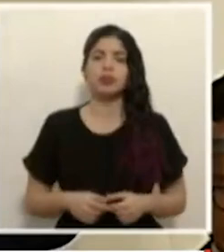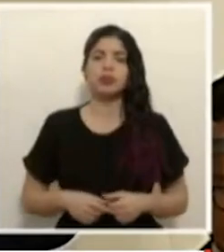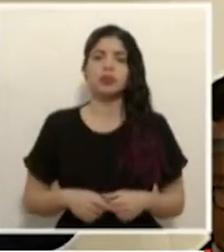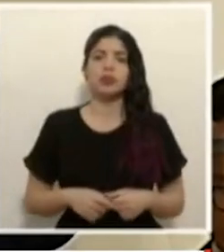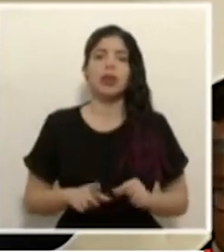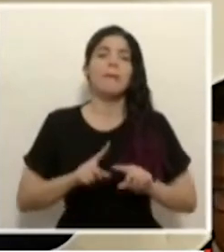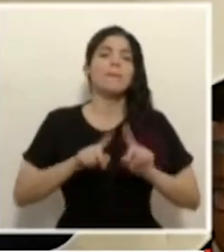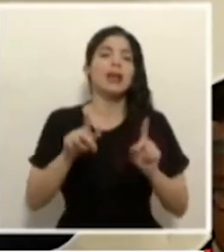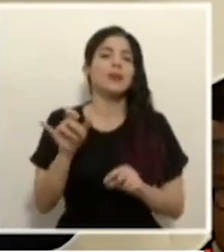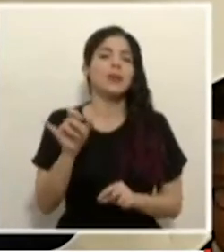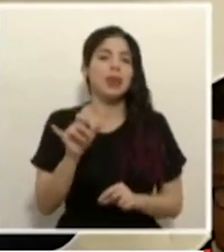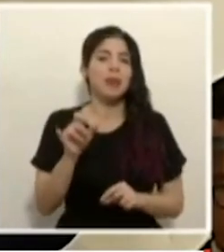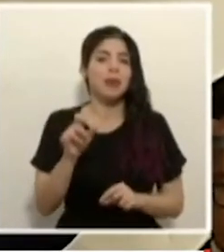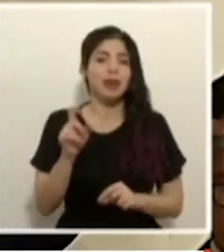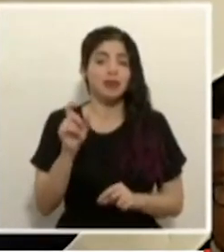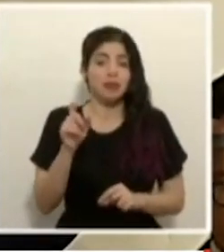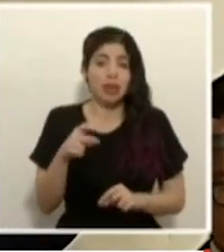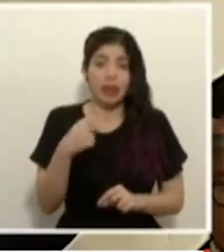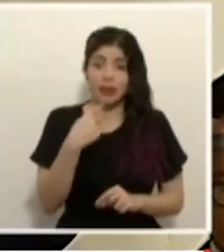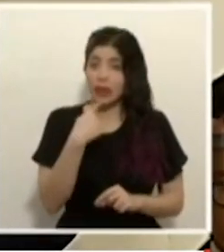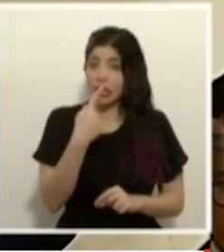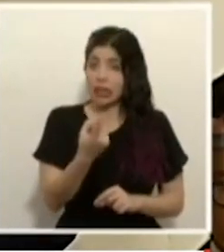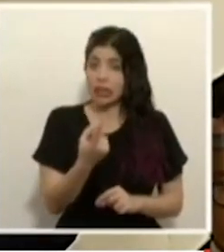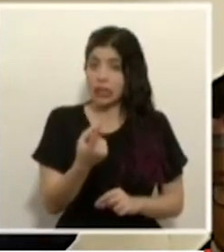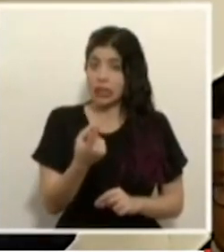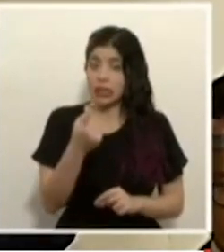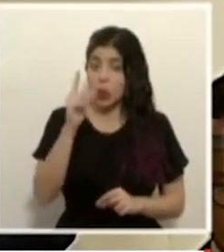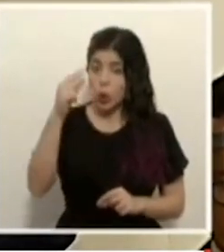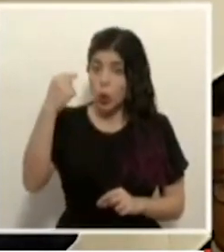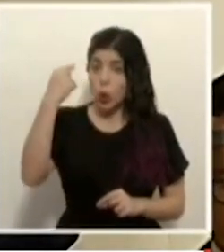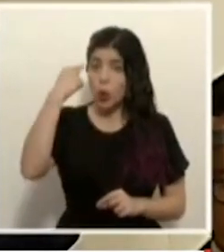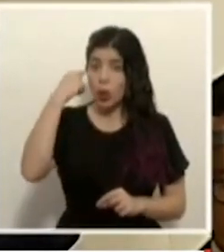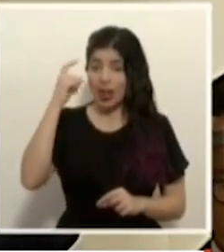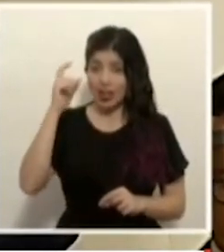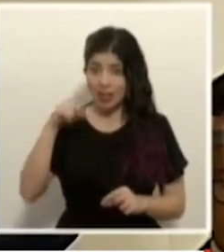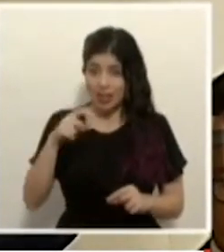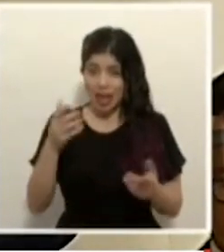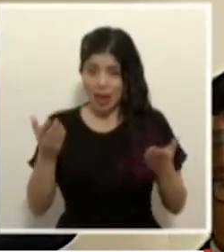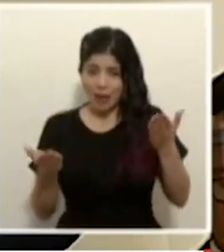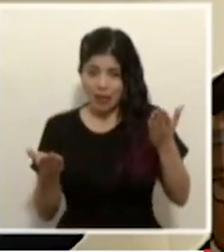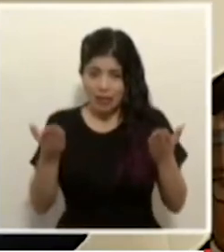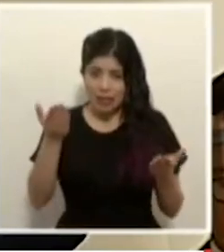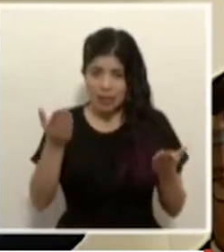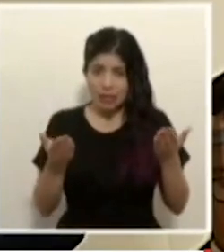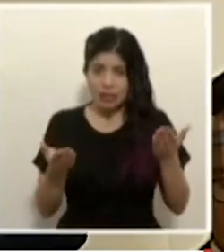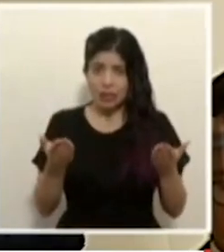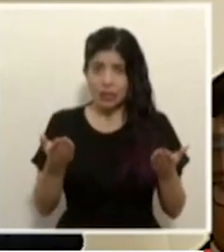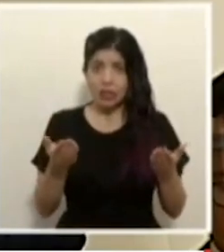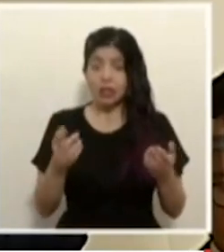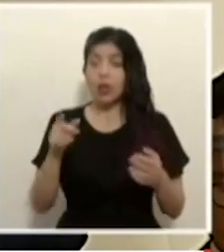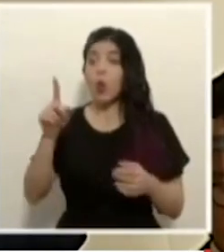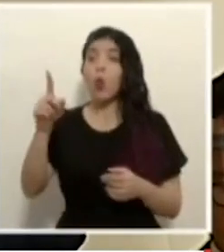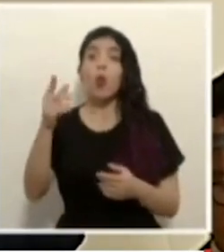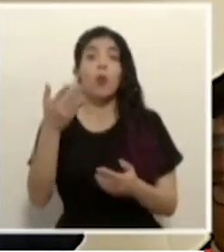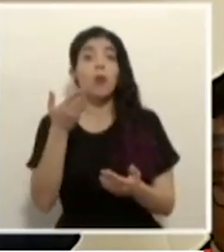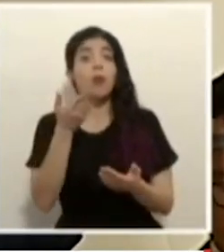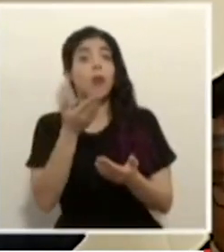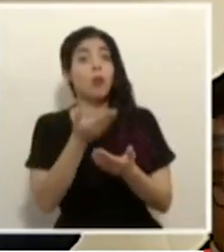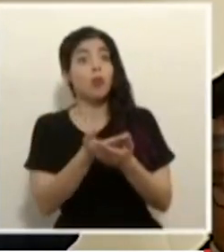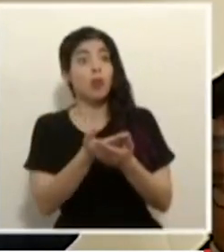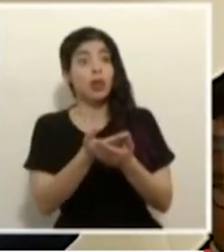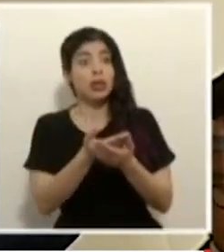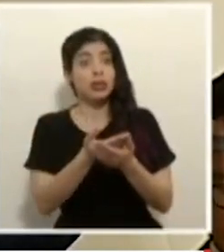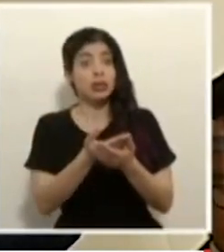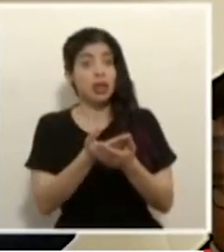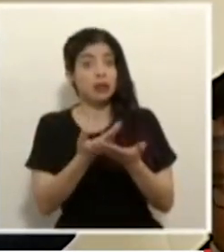pero también hay que decir que el gobierno tiene que sopesar las cosas el que se presente una propuesta per